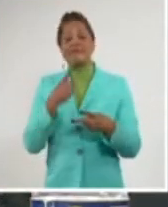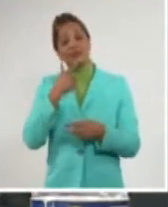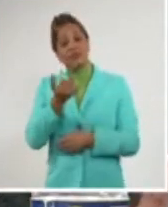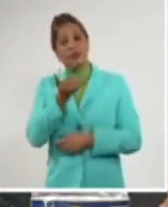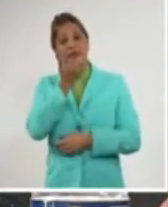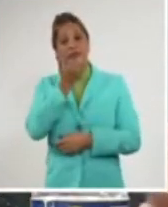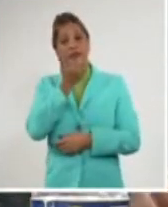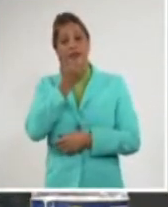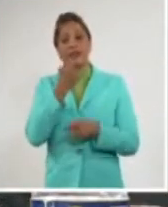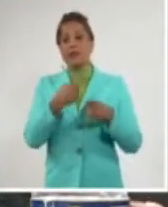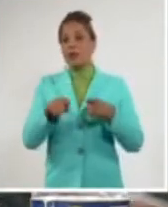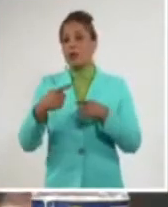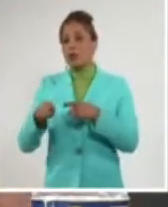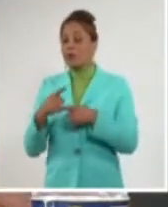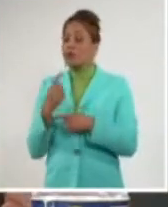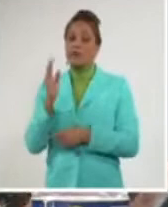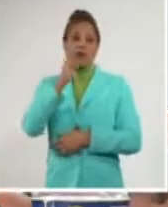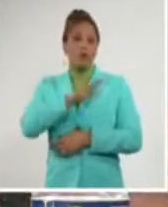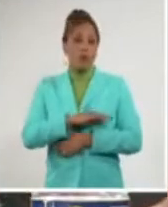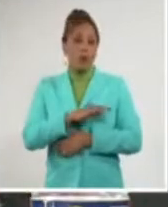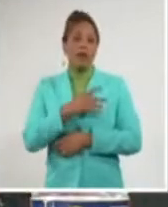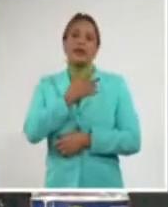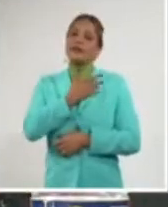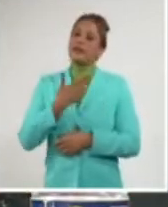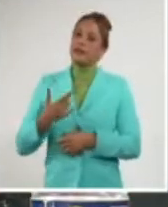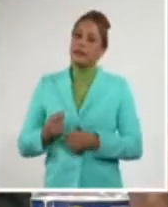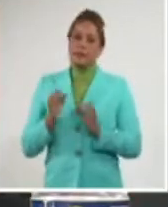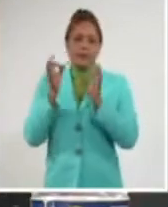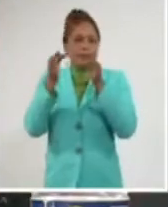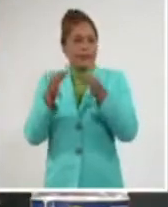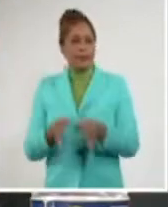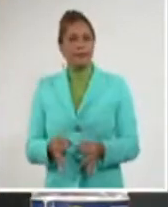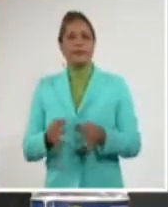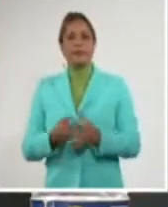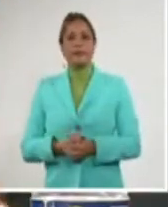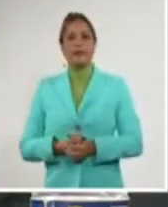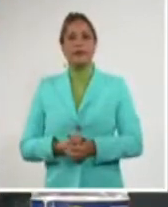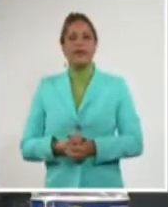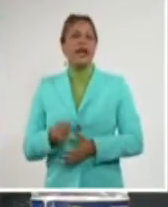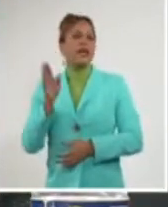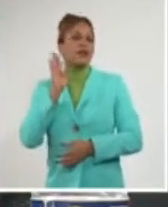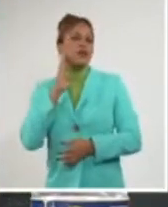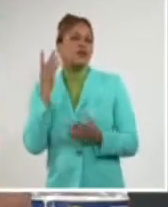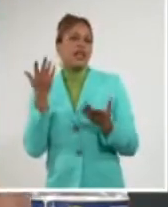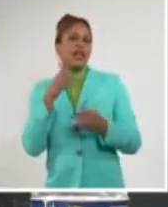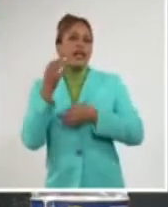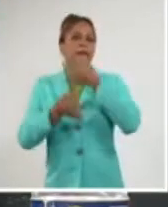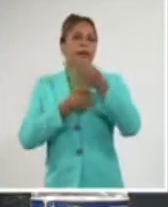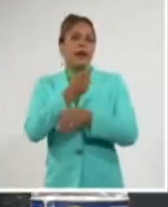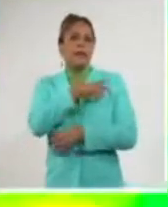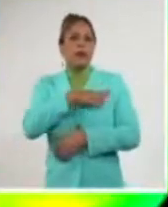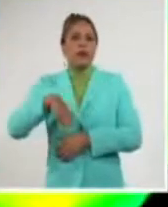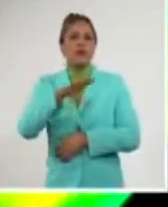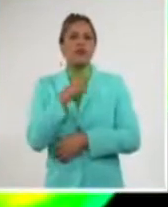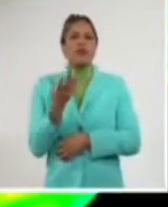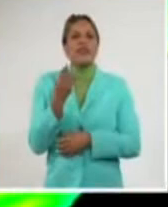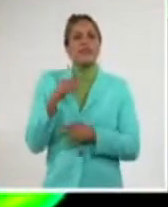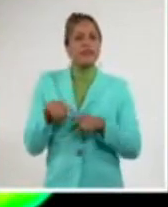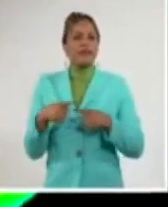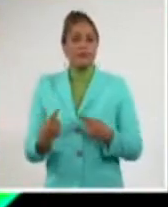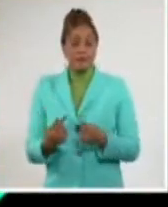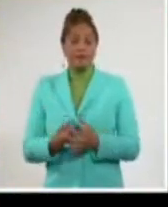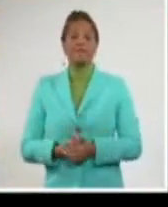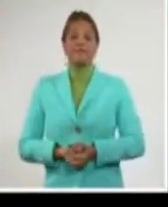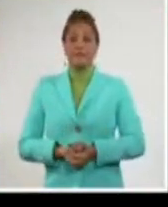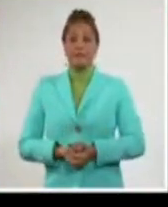de algunos recursos. Hay que ser muy sensible siempre, hay que escuchar qué dice la población y hay que ir a los lugares. La